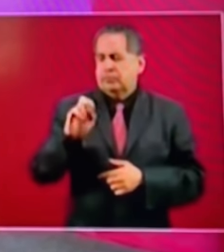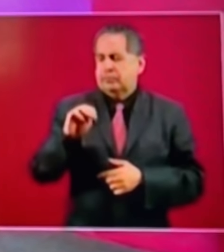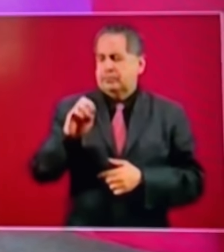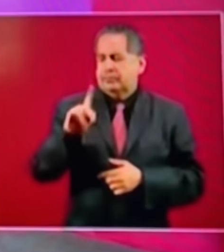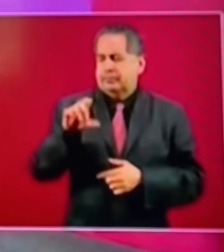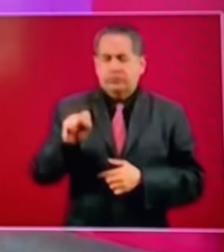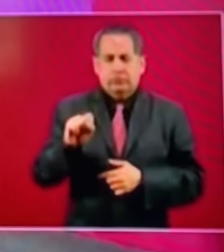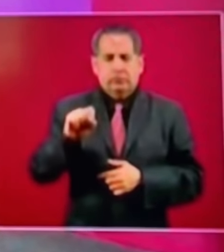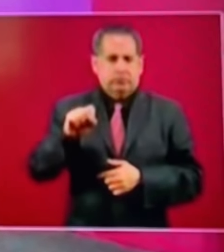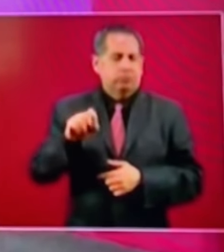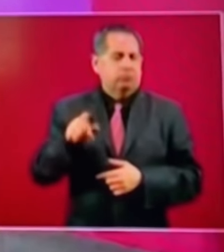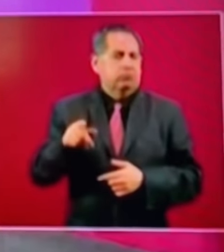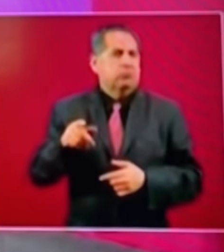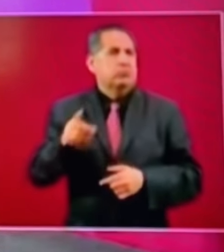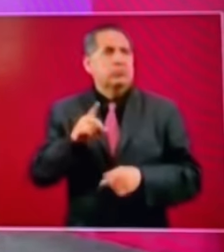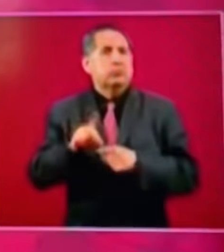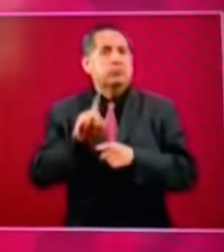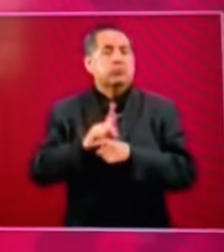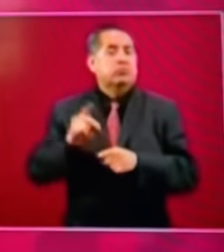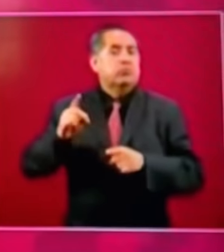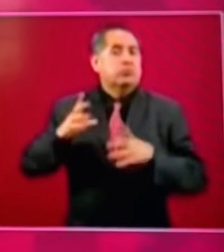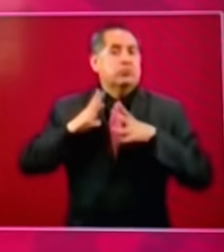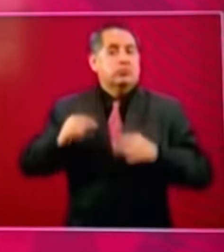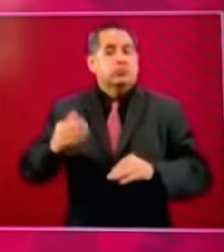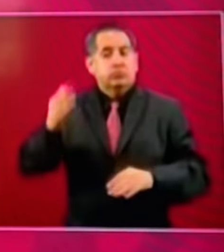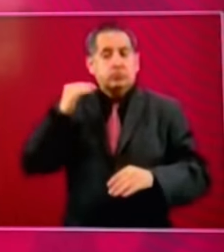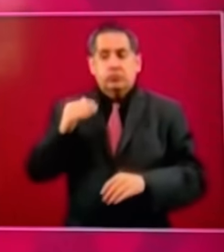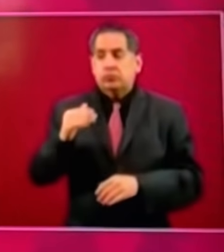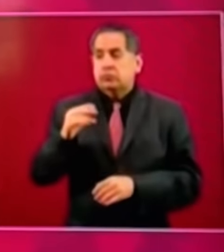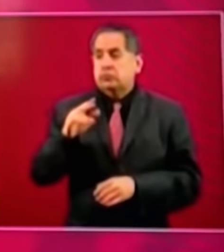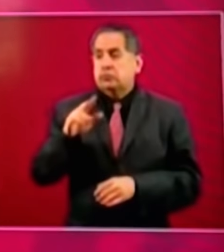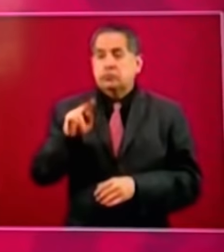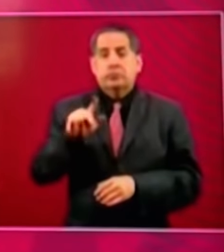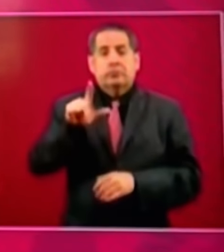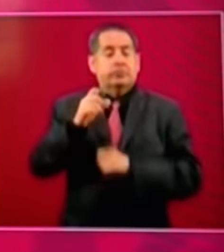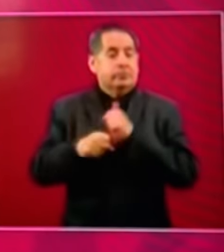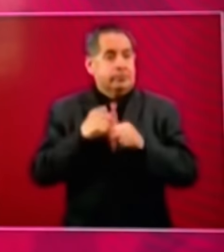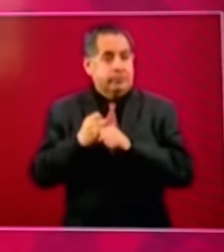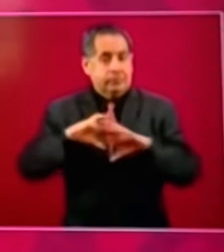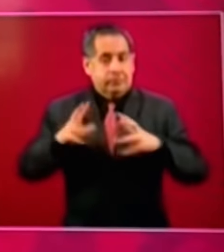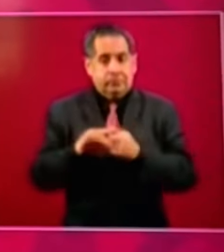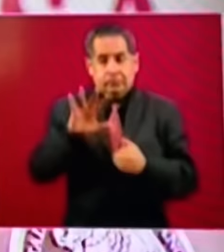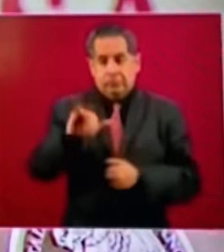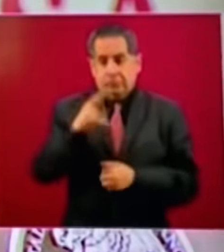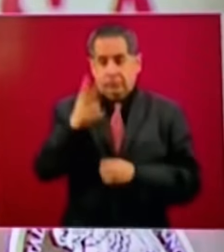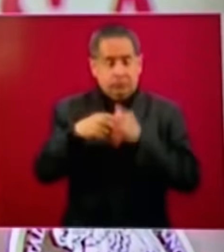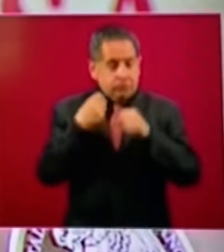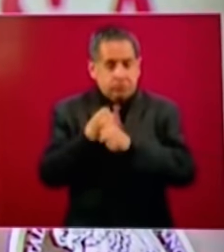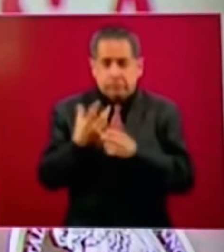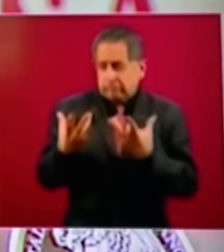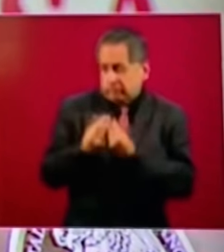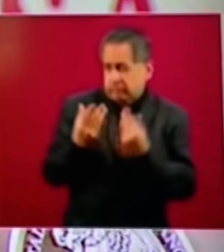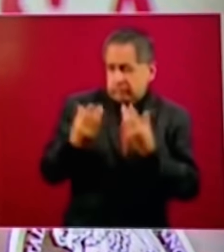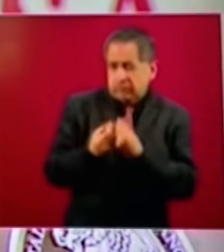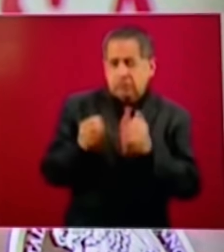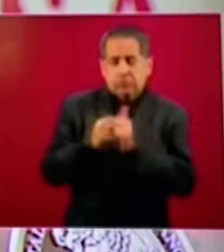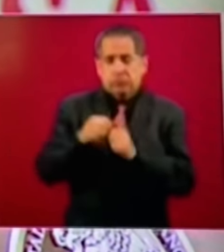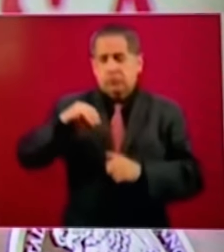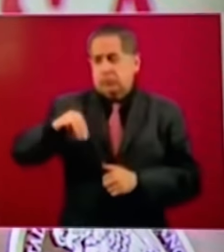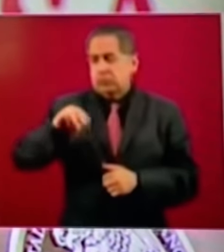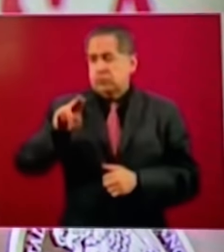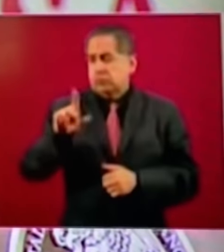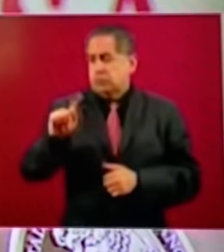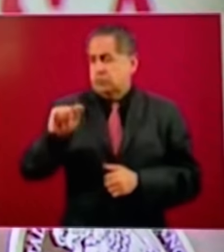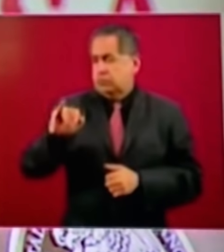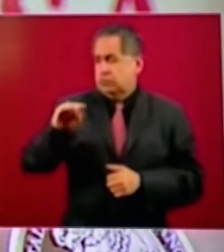fundación hace 87 años 52 de ellos participando en la industria de la televisión multimedia se ha